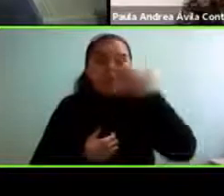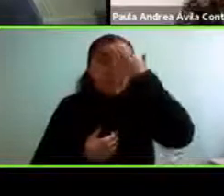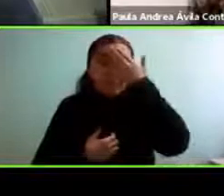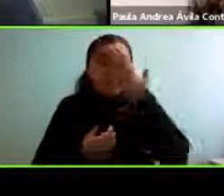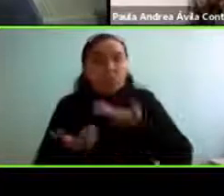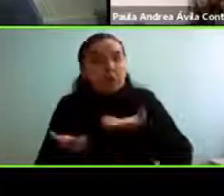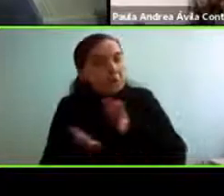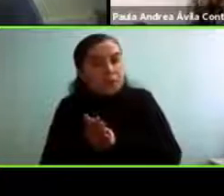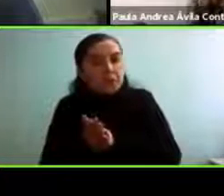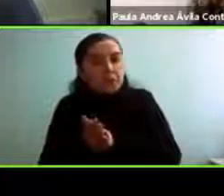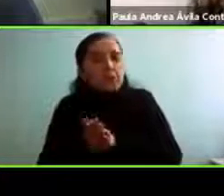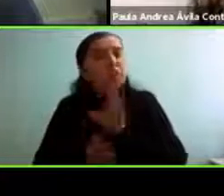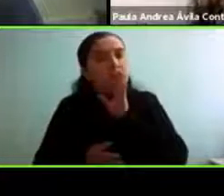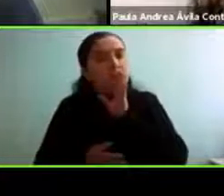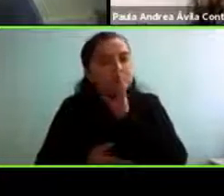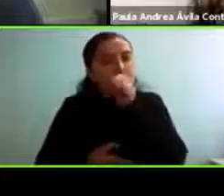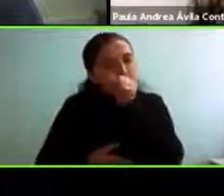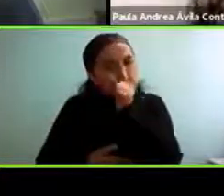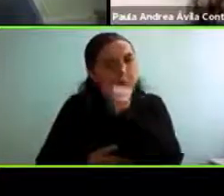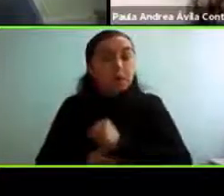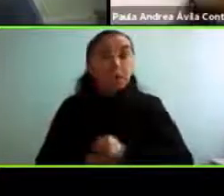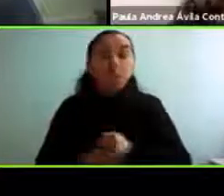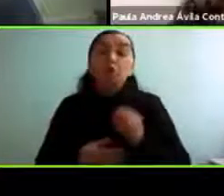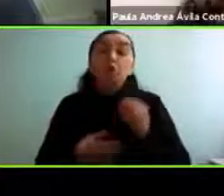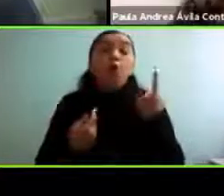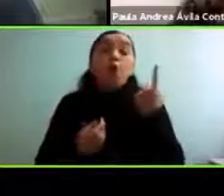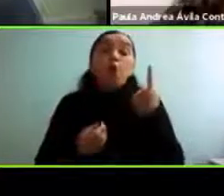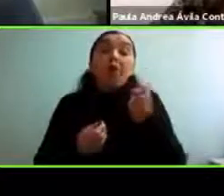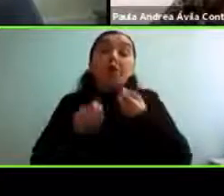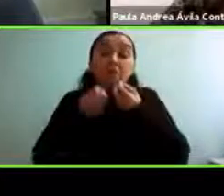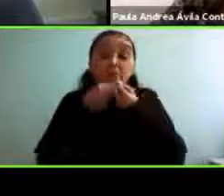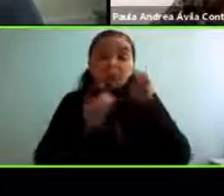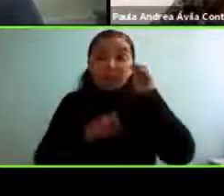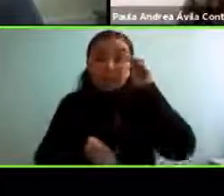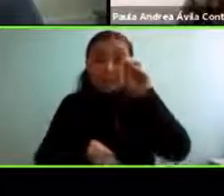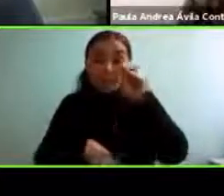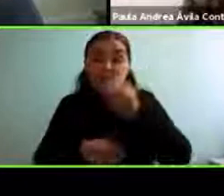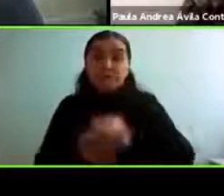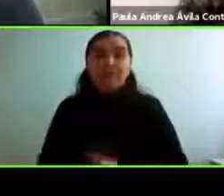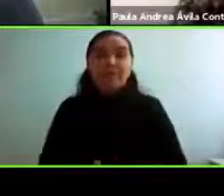que eso solo ese mensaje super